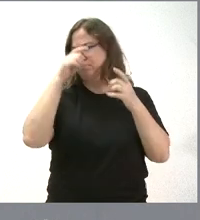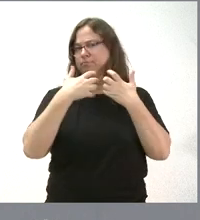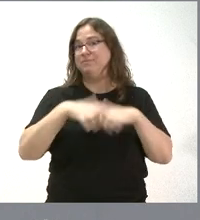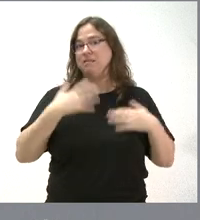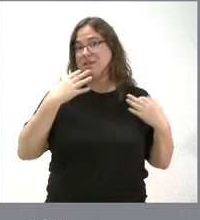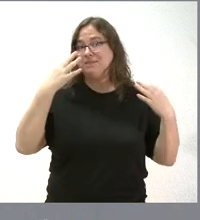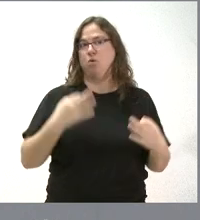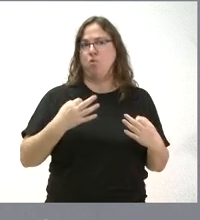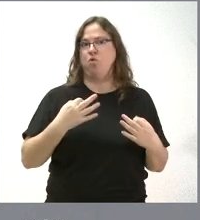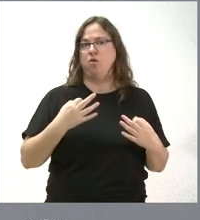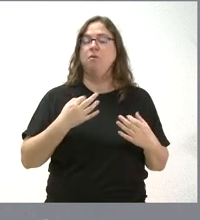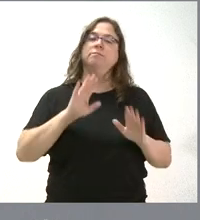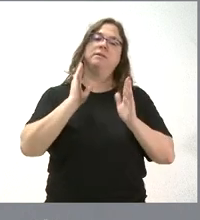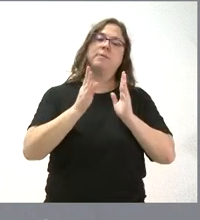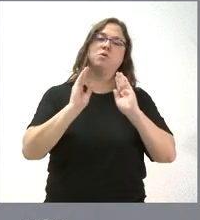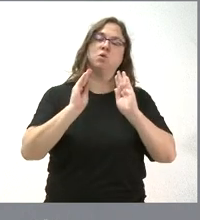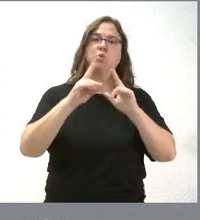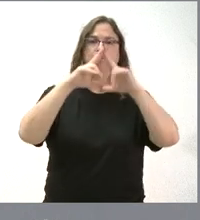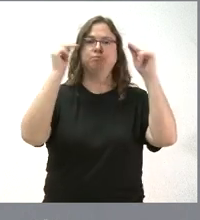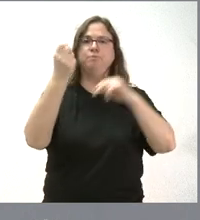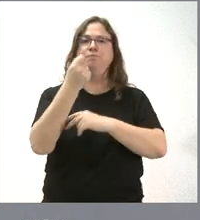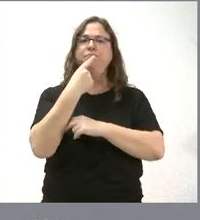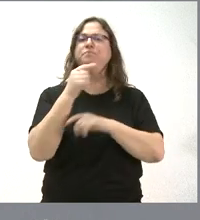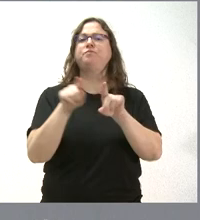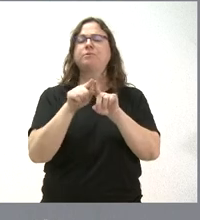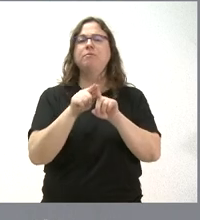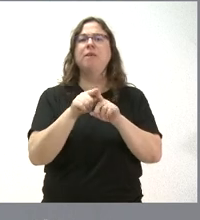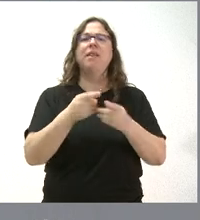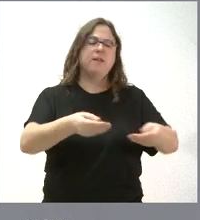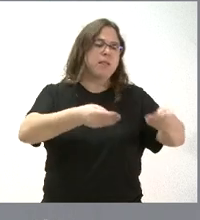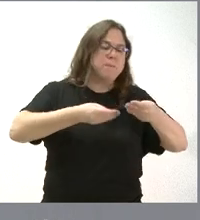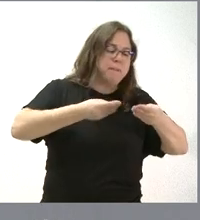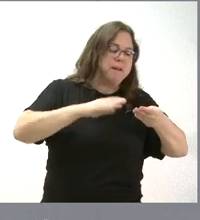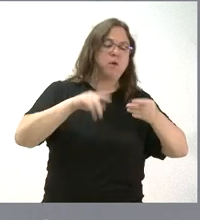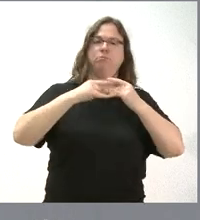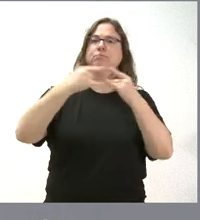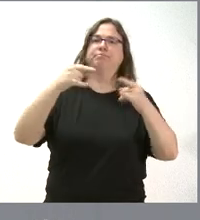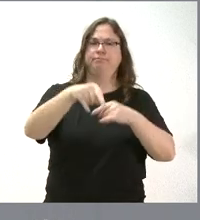segura, de acuerdo con el tratamiento farmacológico, sin necesidad de la impresión de este en papel.